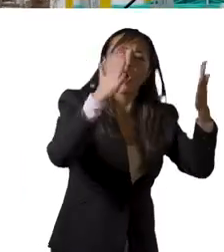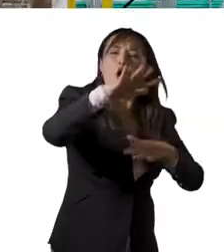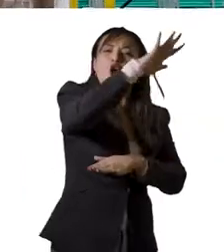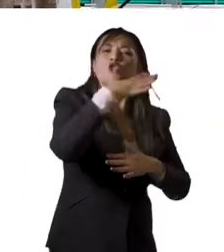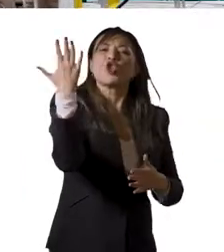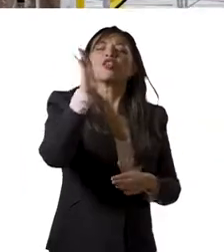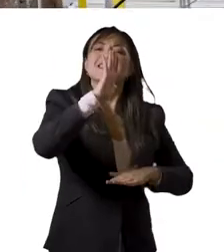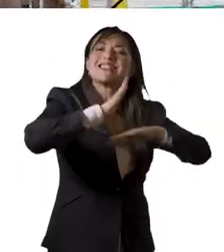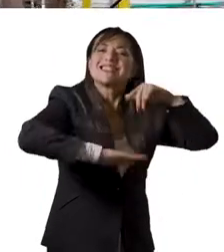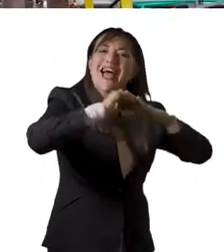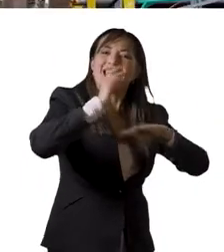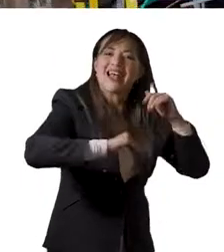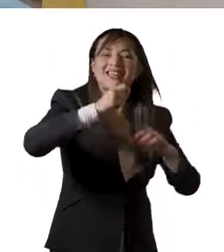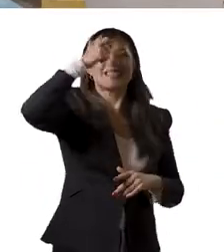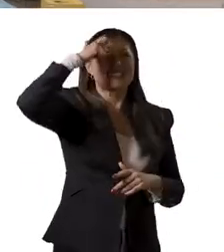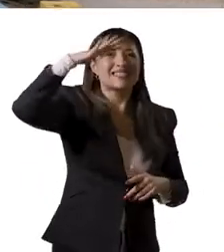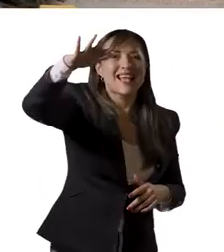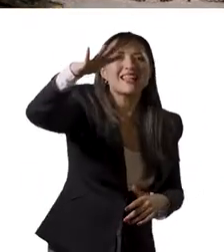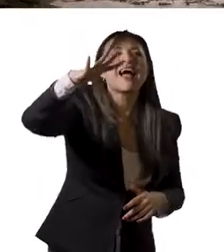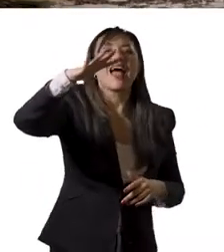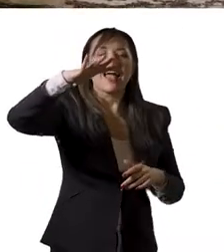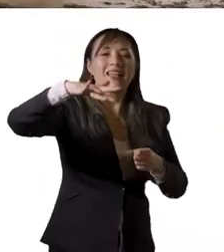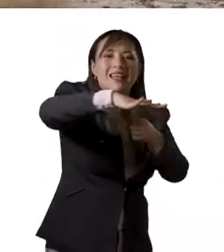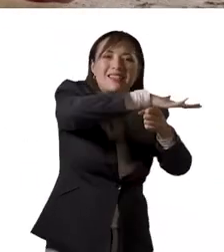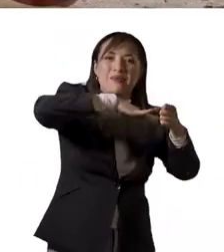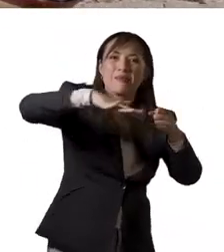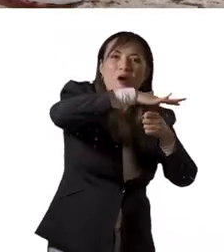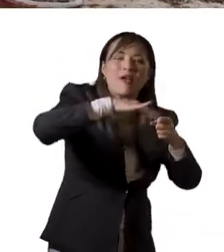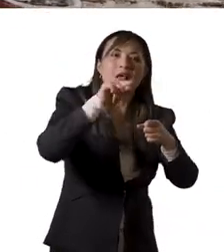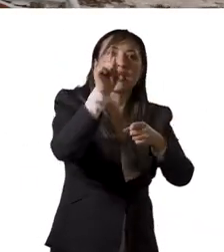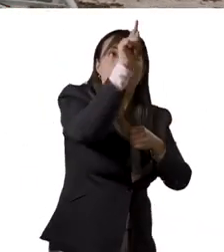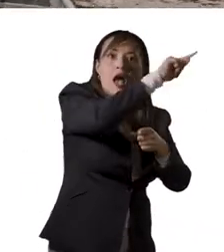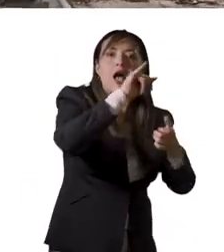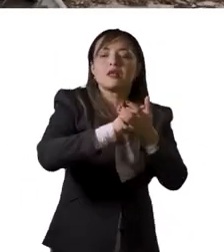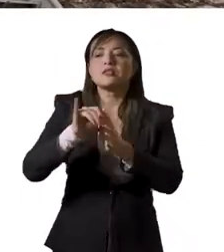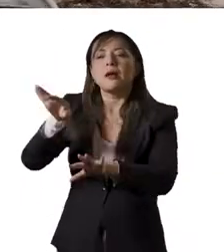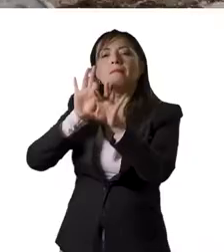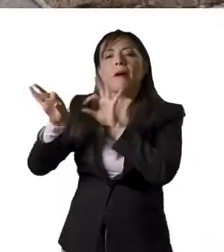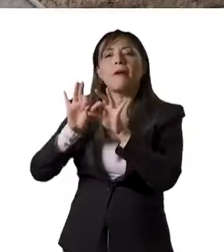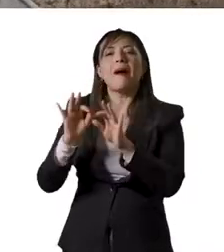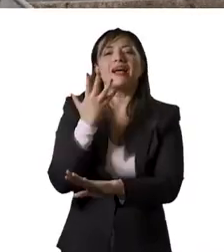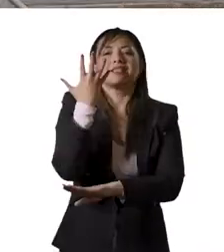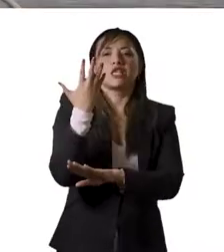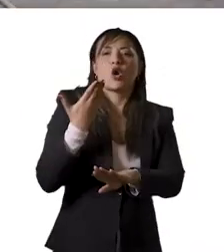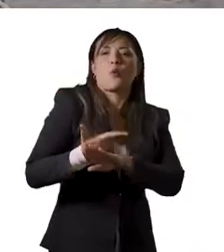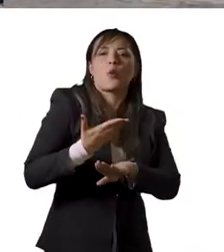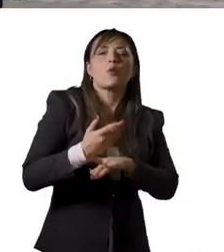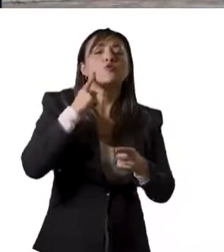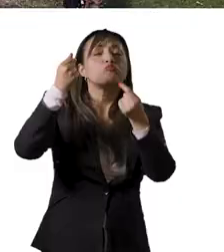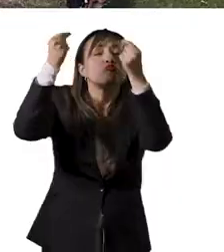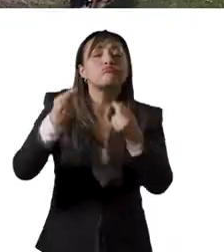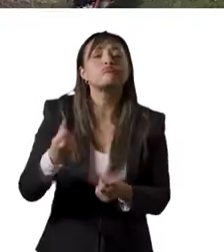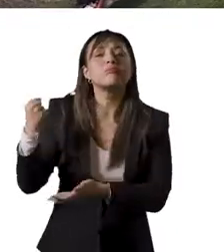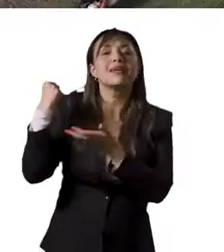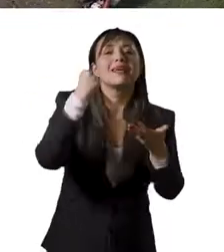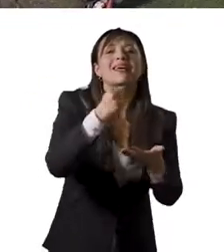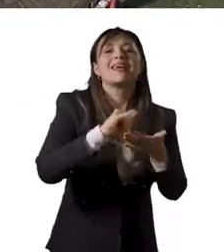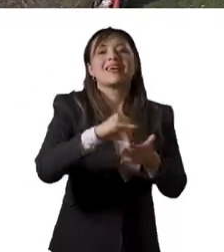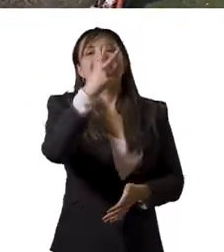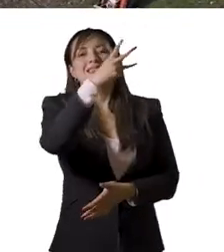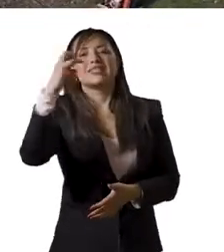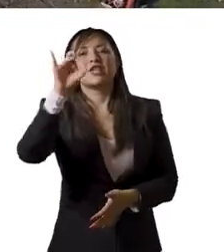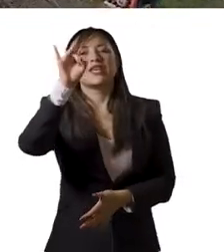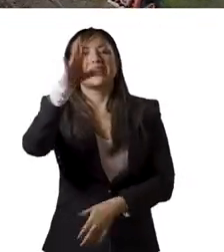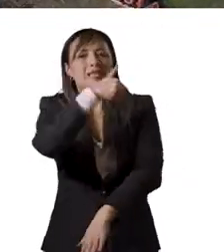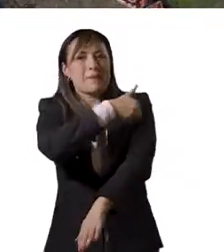reconstrucción del archipiélago de San Andrés, Providencia y Santa Catalina, fueron seleccionadas cinco propuestas por un valor